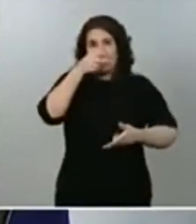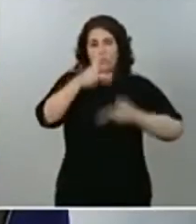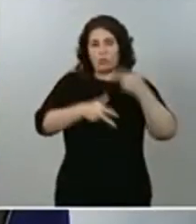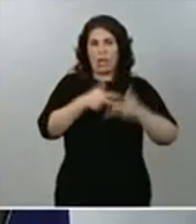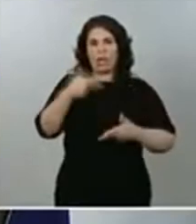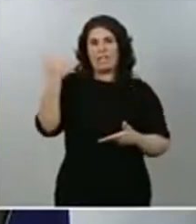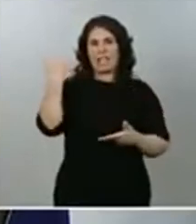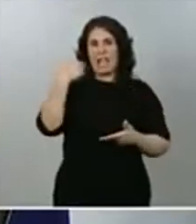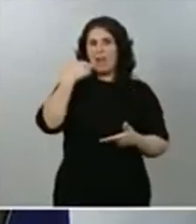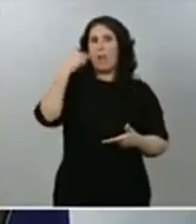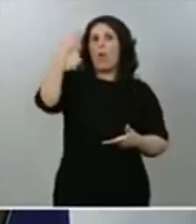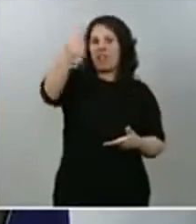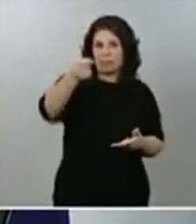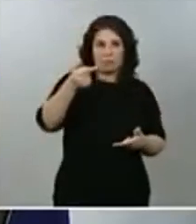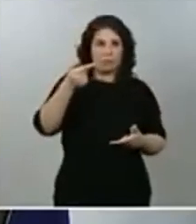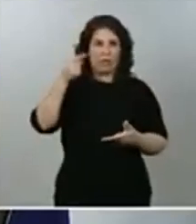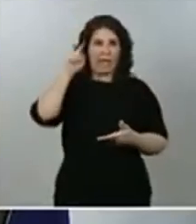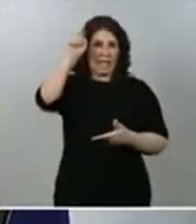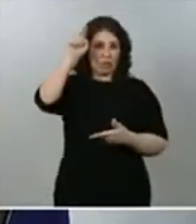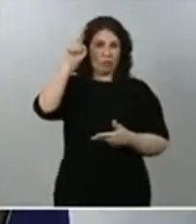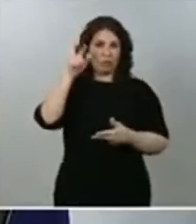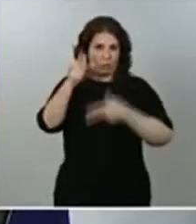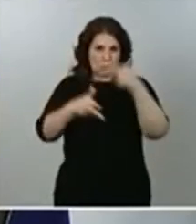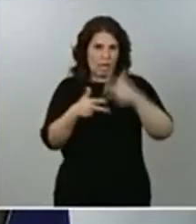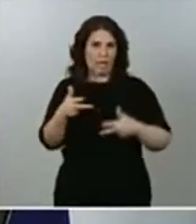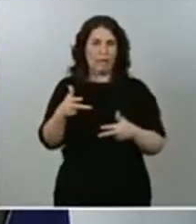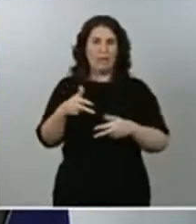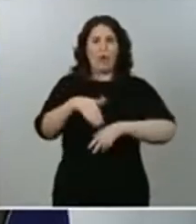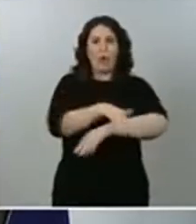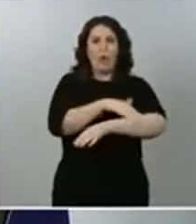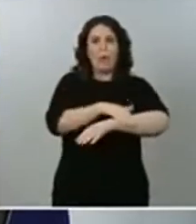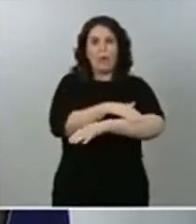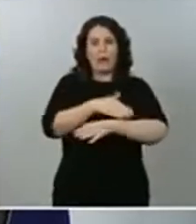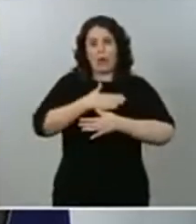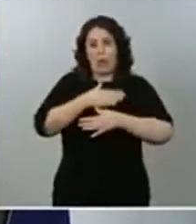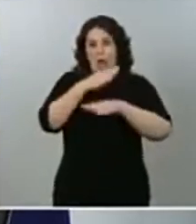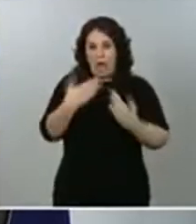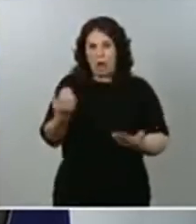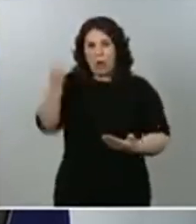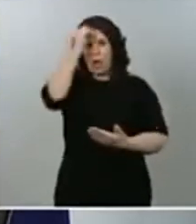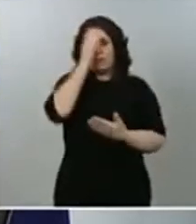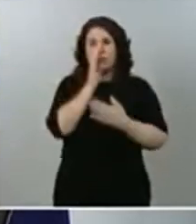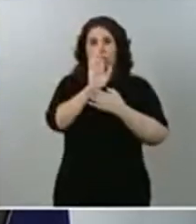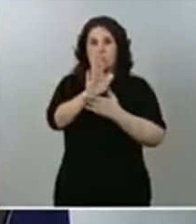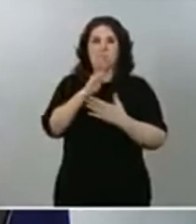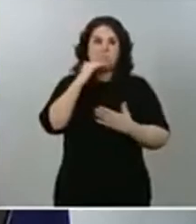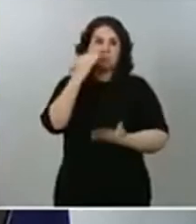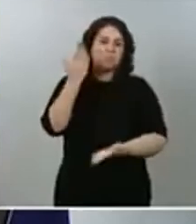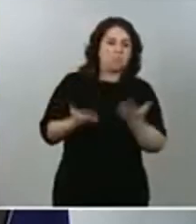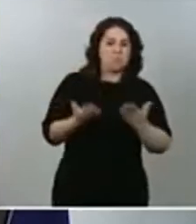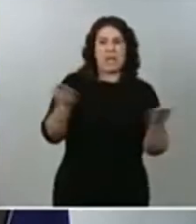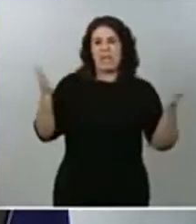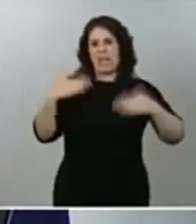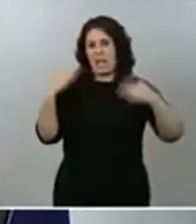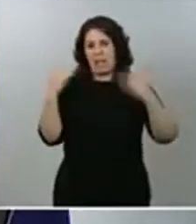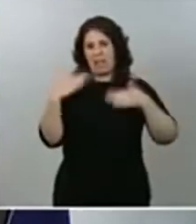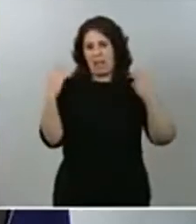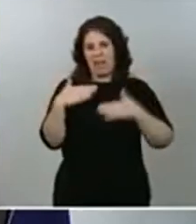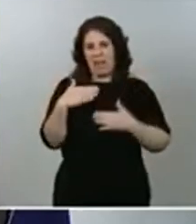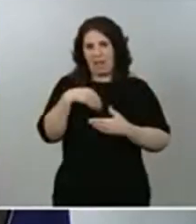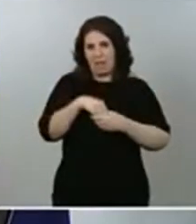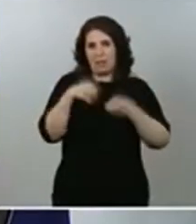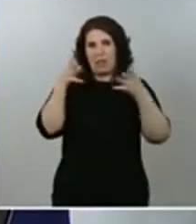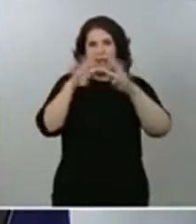las que ustedes conocen y el Gobierno, respecto a esa materia, insisto, no ha hecho ningún tipo de valoración al interior de la sesión porque